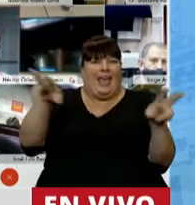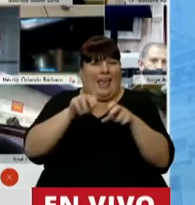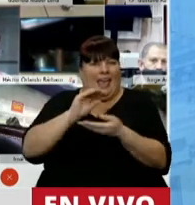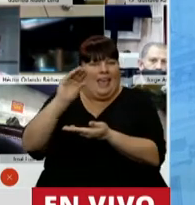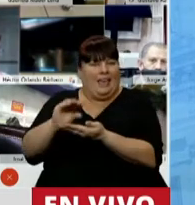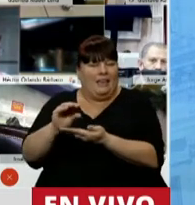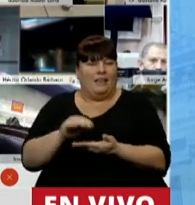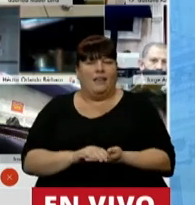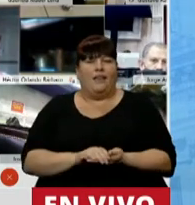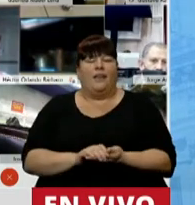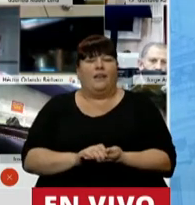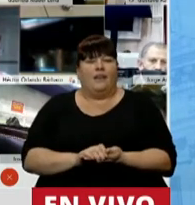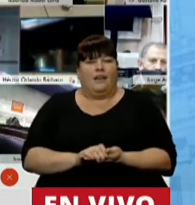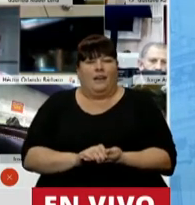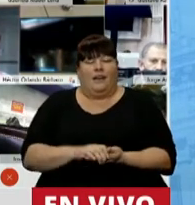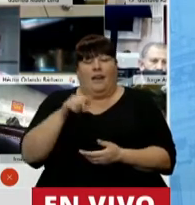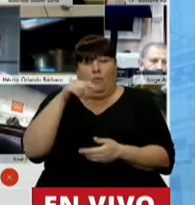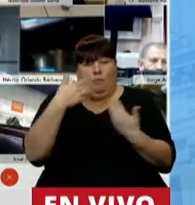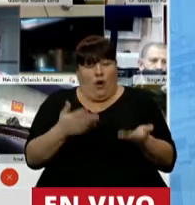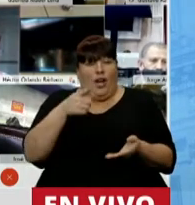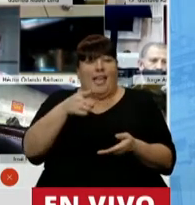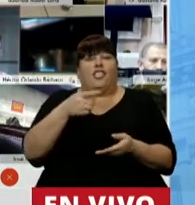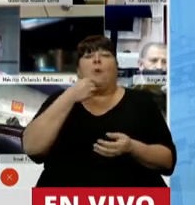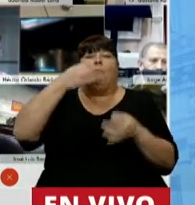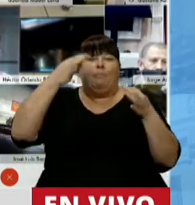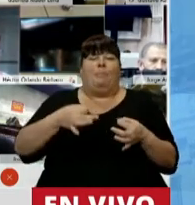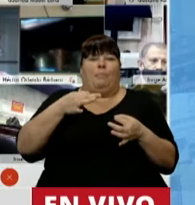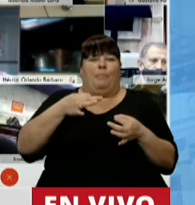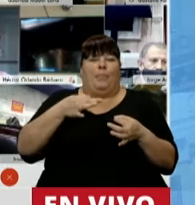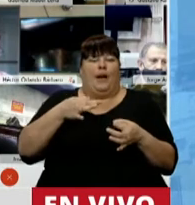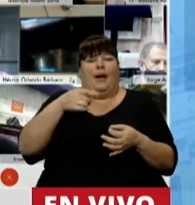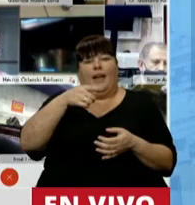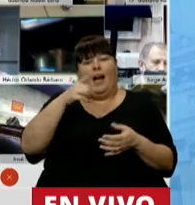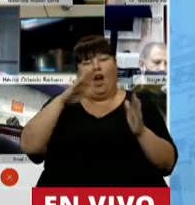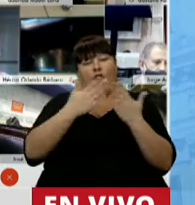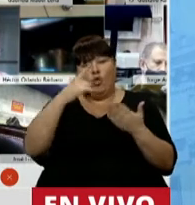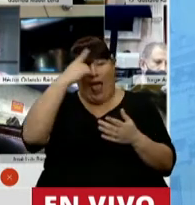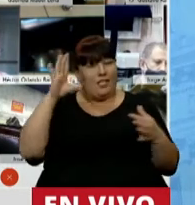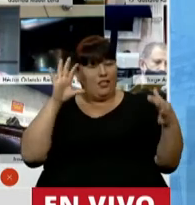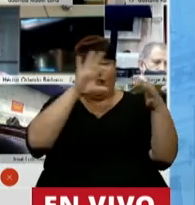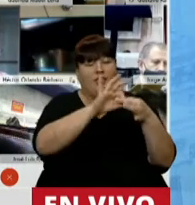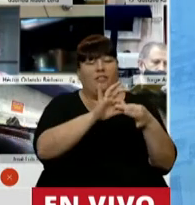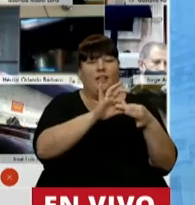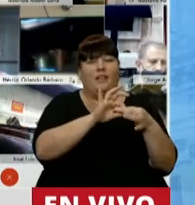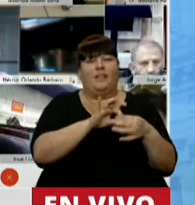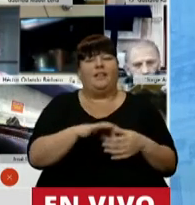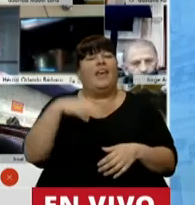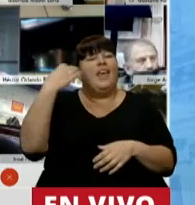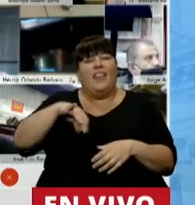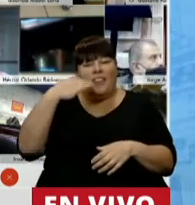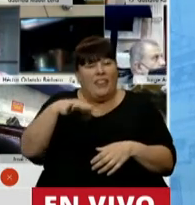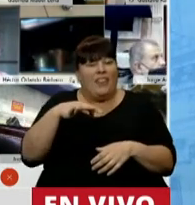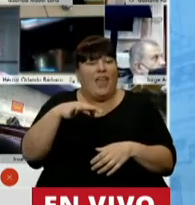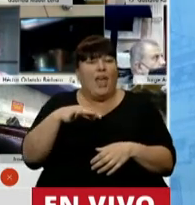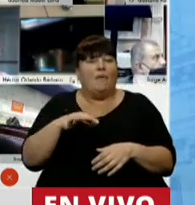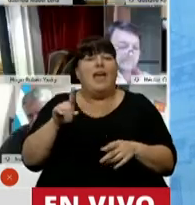éste, pues a tal efecto y para establecer su conformidad con la Constitución Nacional debe estarse